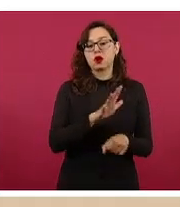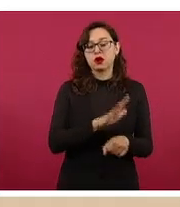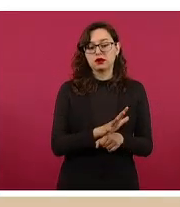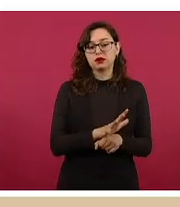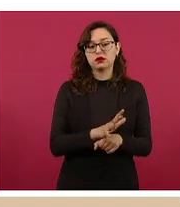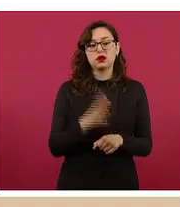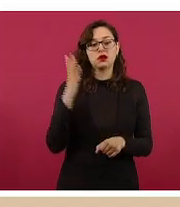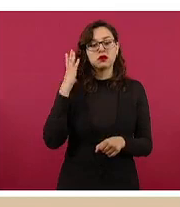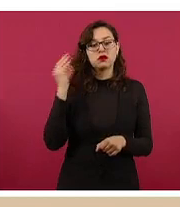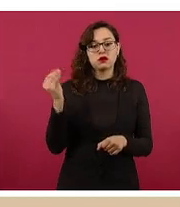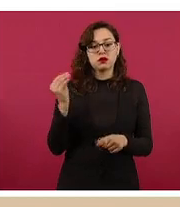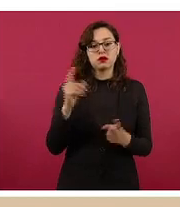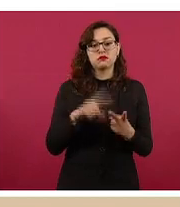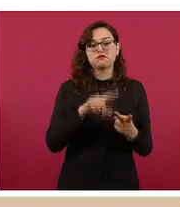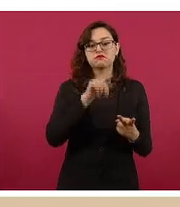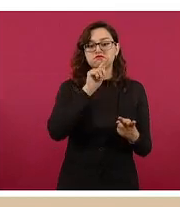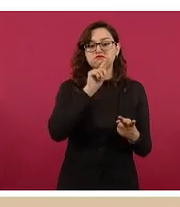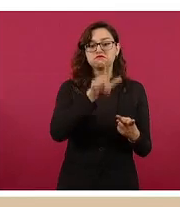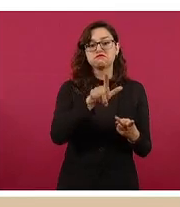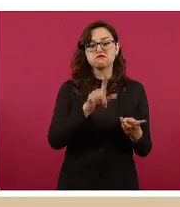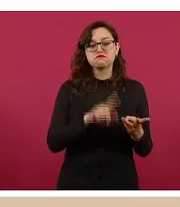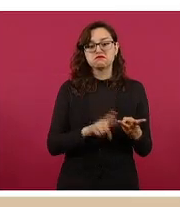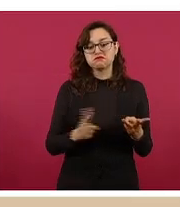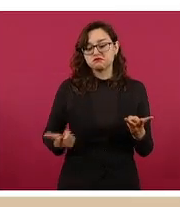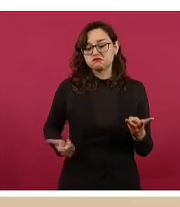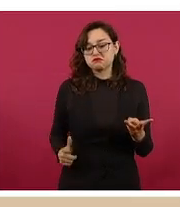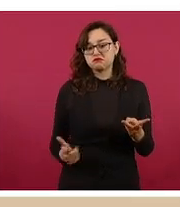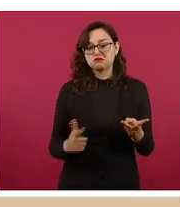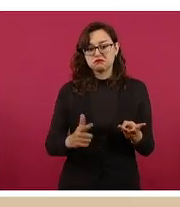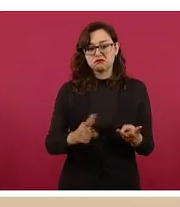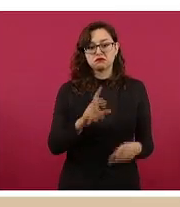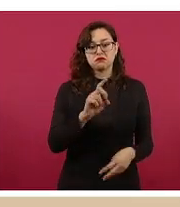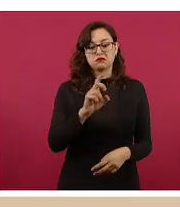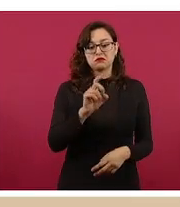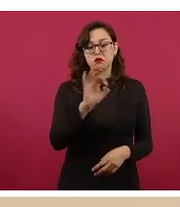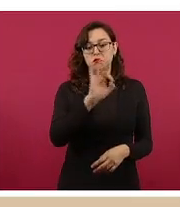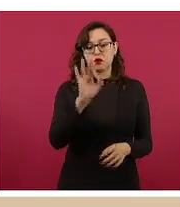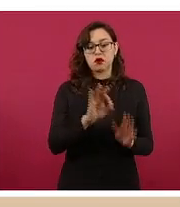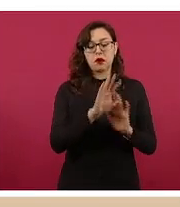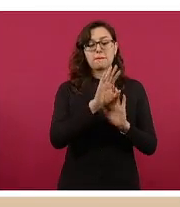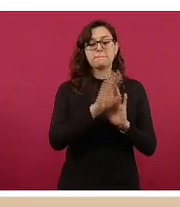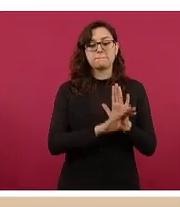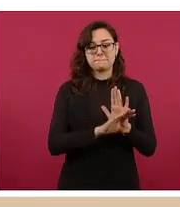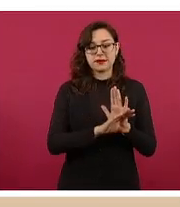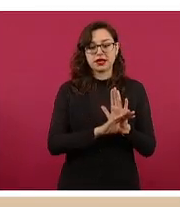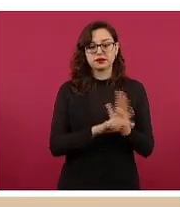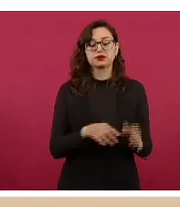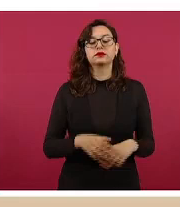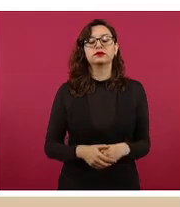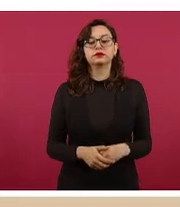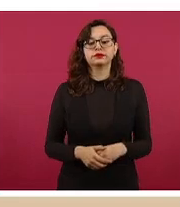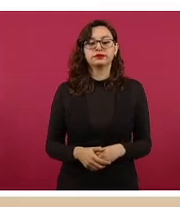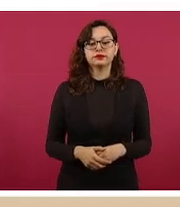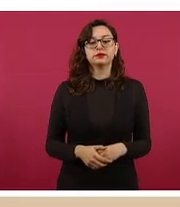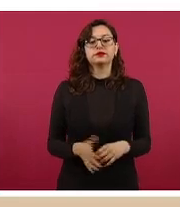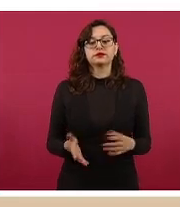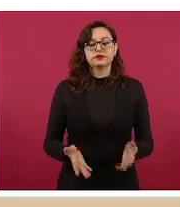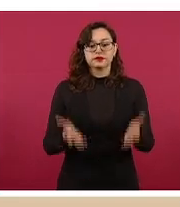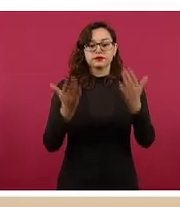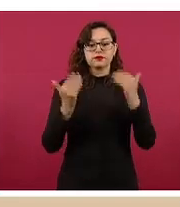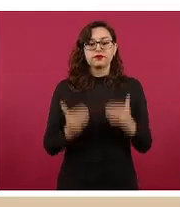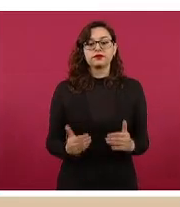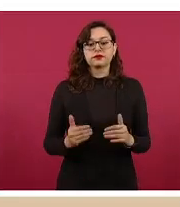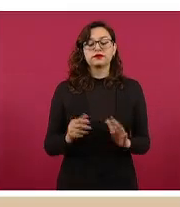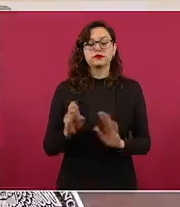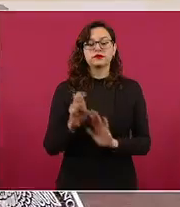Jalisco y Guanajuato, por abajo del 30 por ciento. En esta imagen siguiente, que es un video,